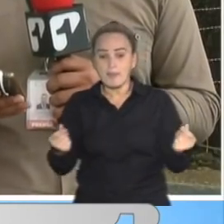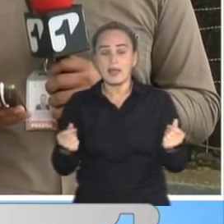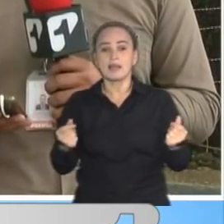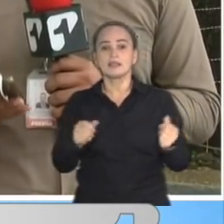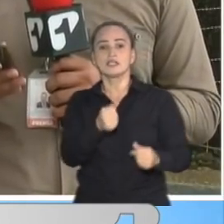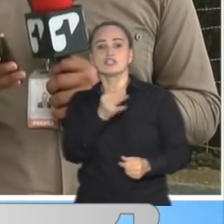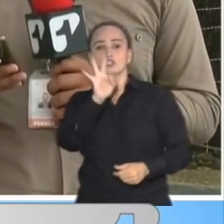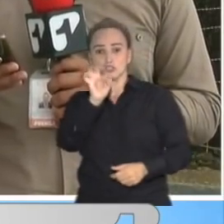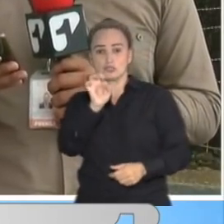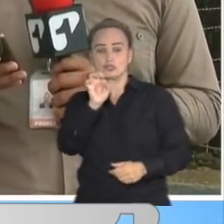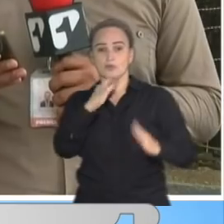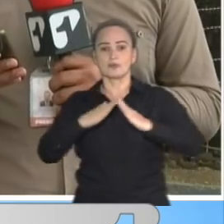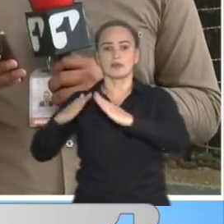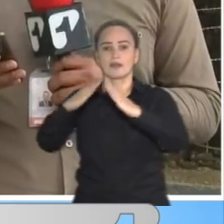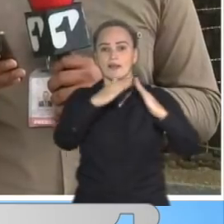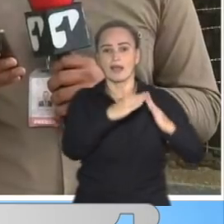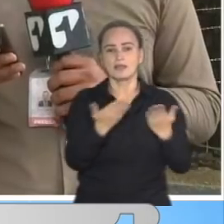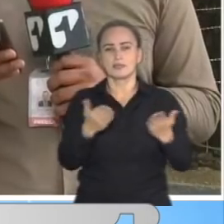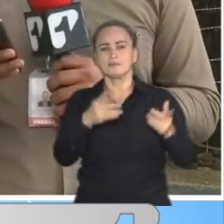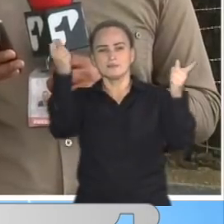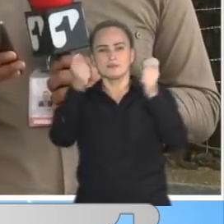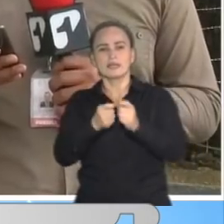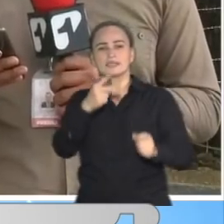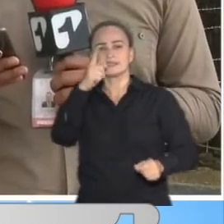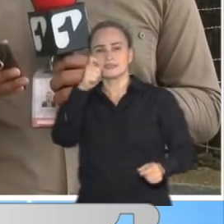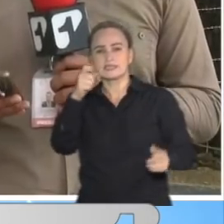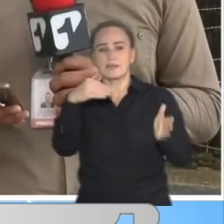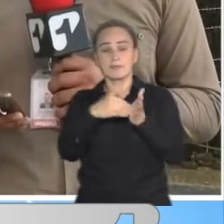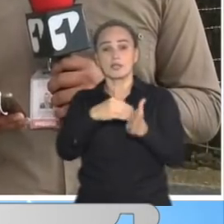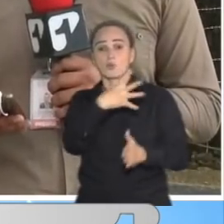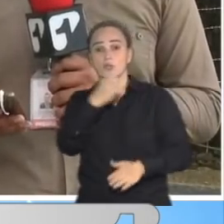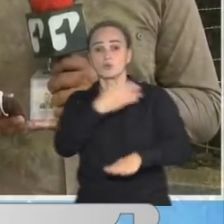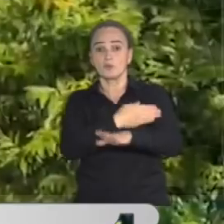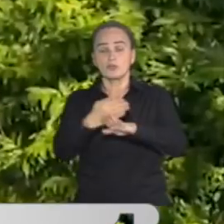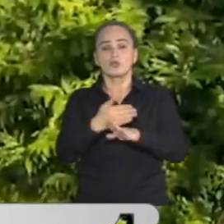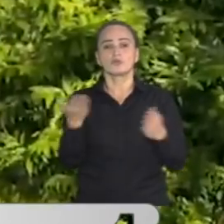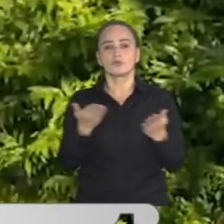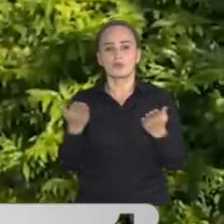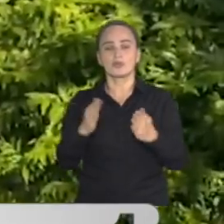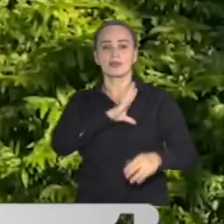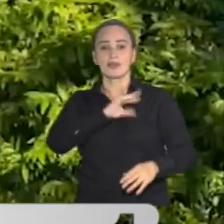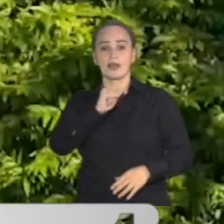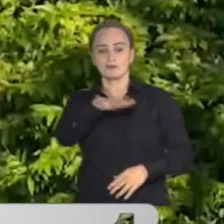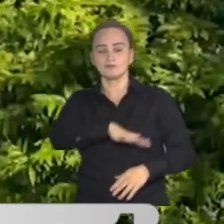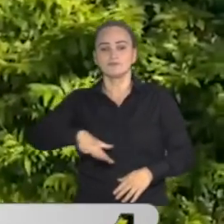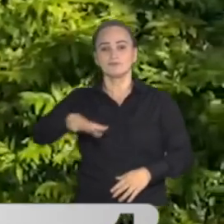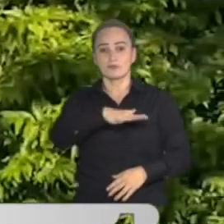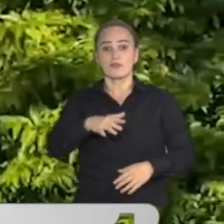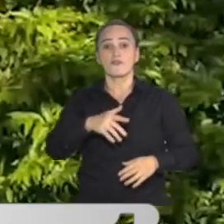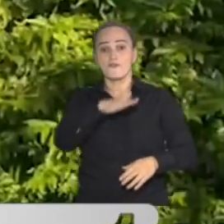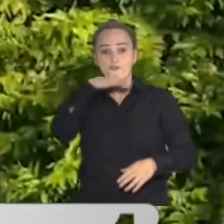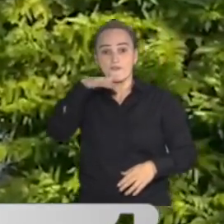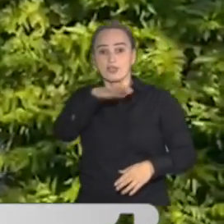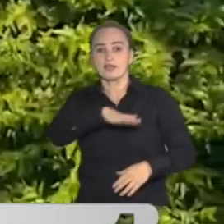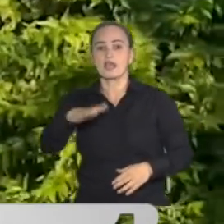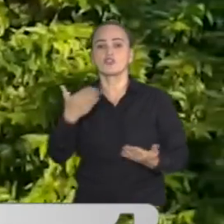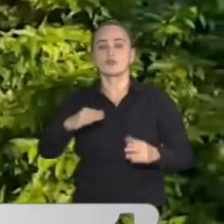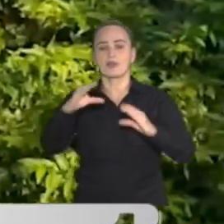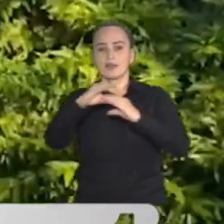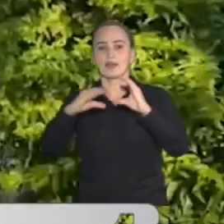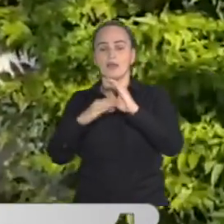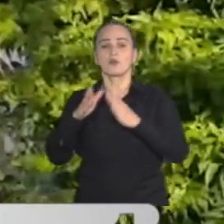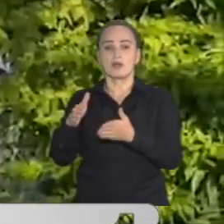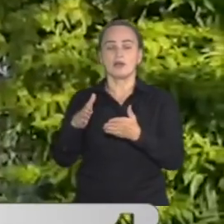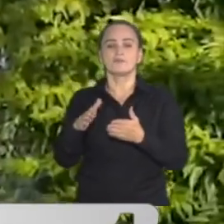18 bienes avaluados en 6.400 millones de pesos ubicados en Cali y una finca en el departamento del Cauca